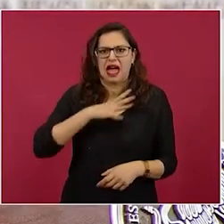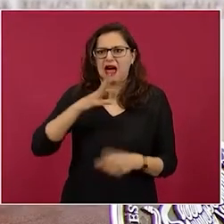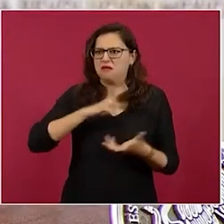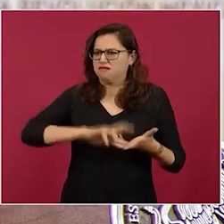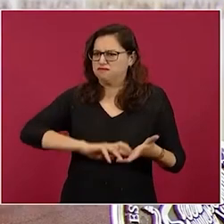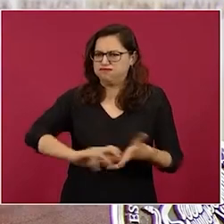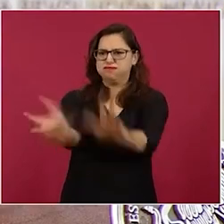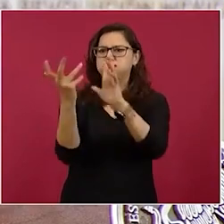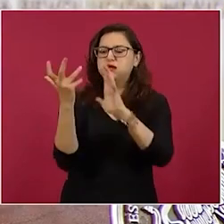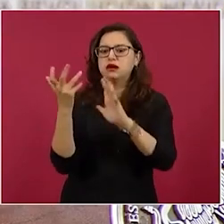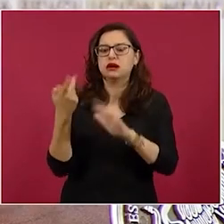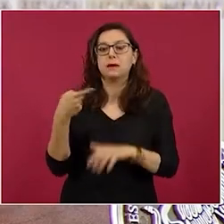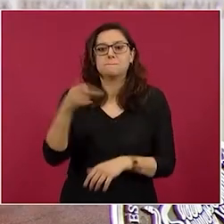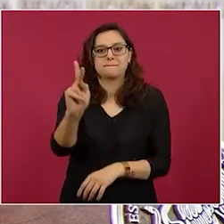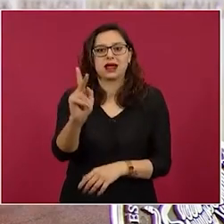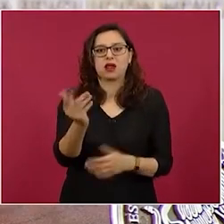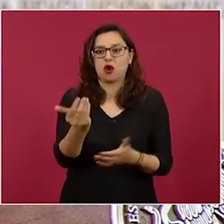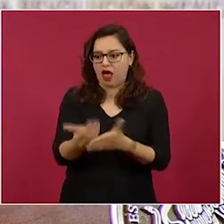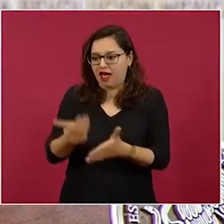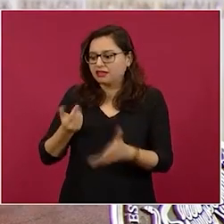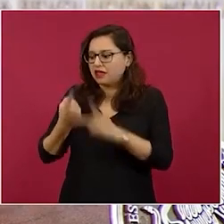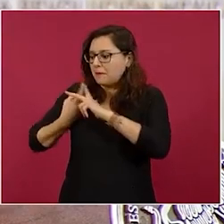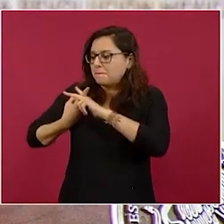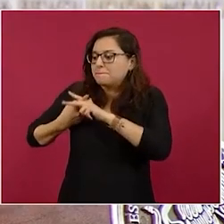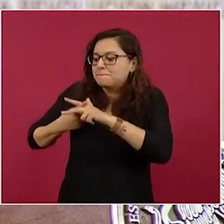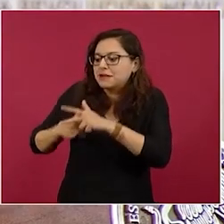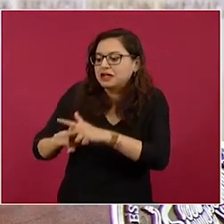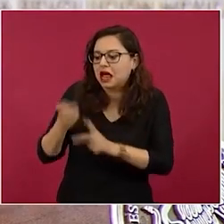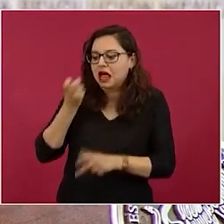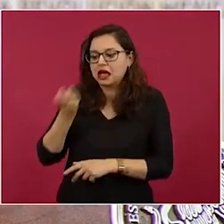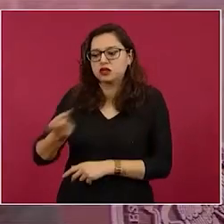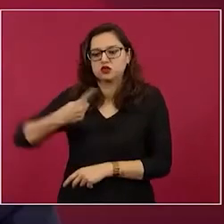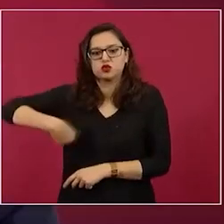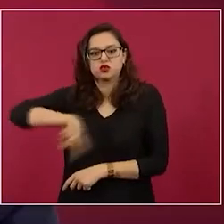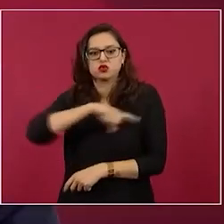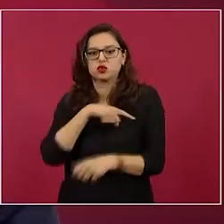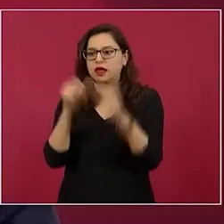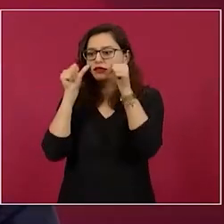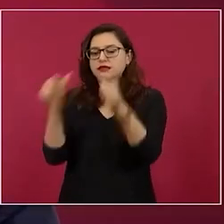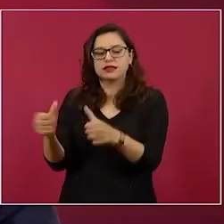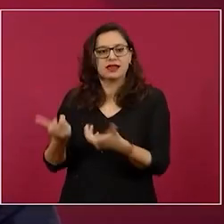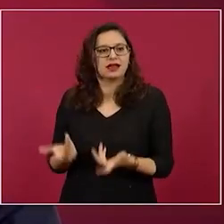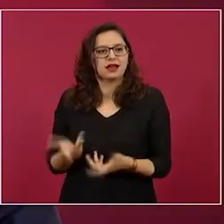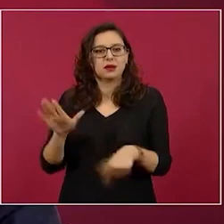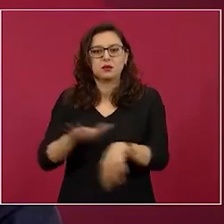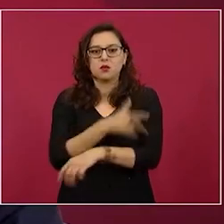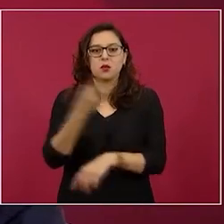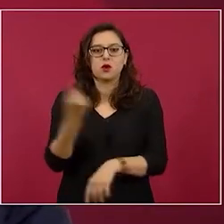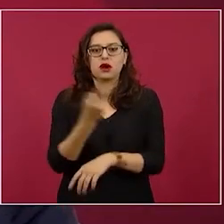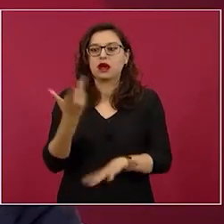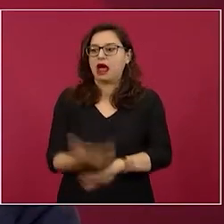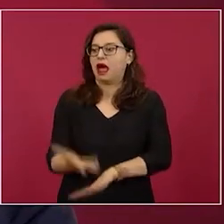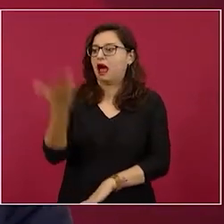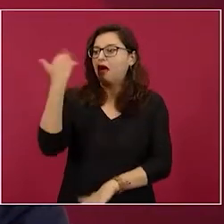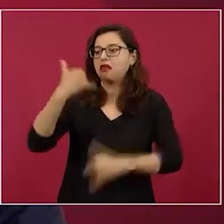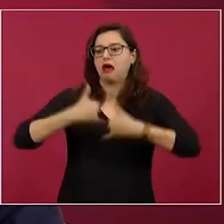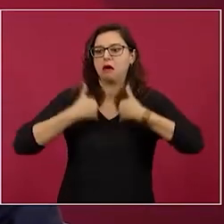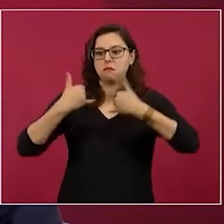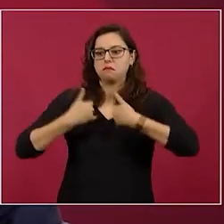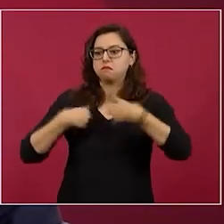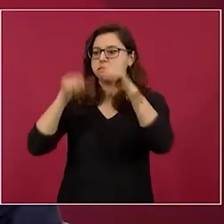no se atendía a los jóvenes no se atendía la pobreza al contrario